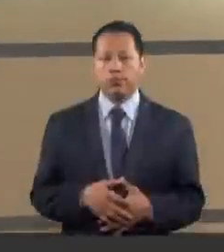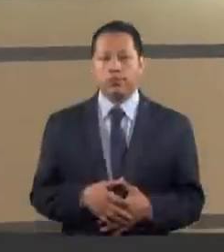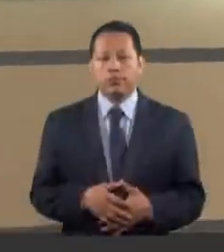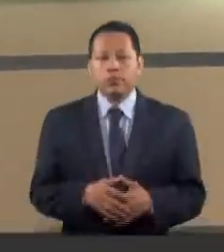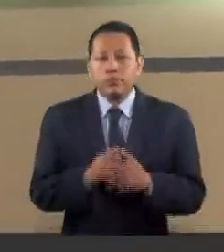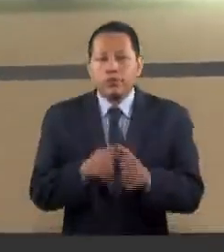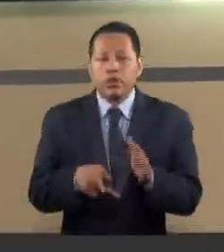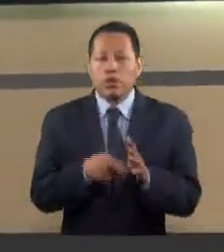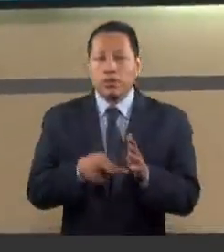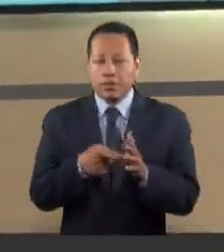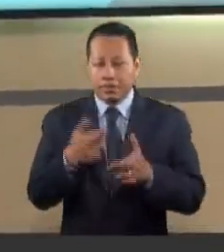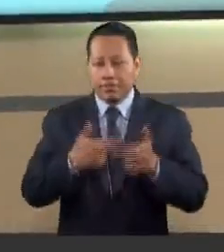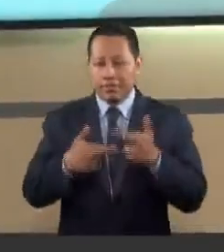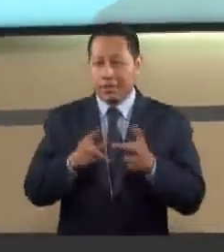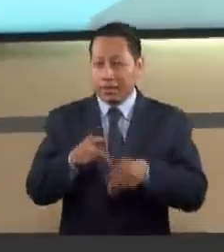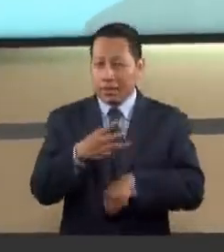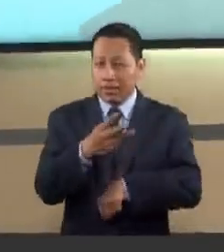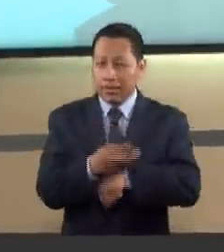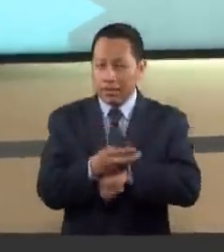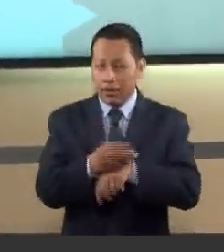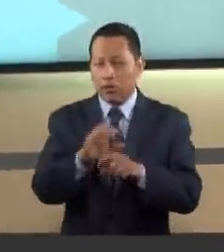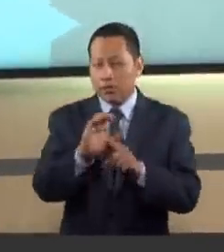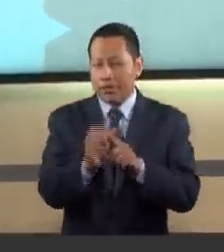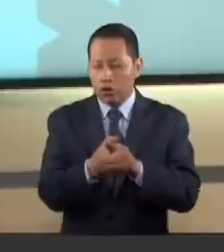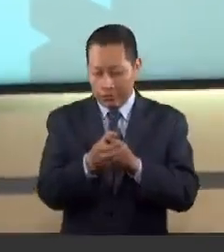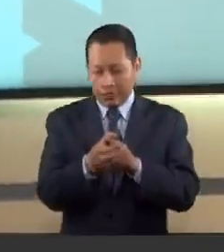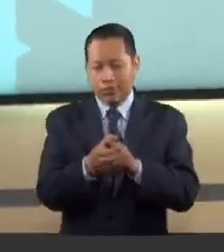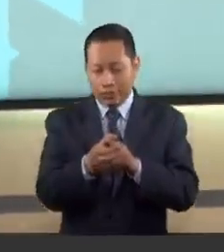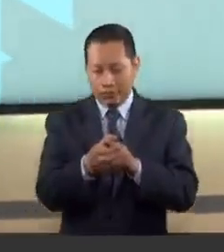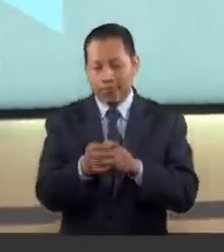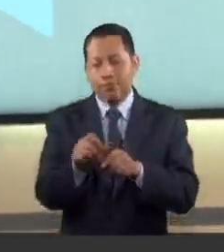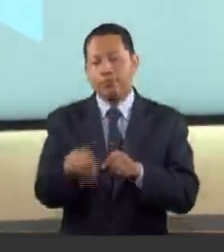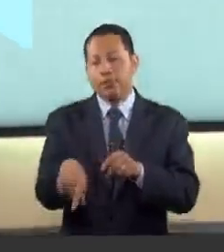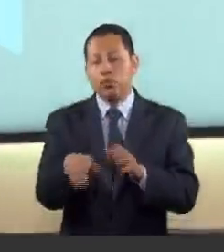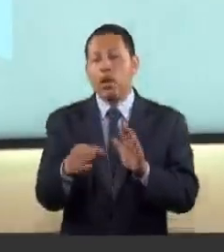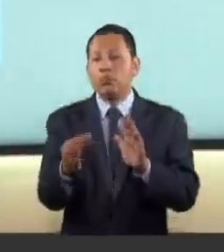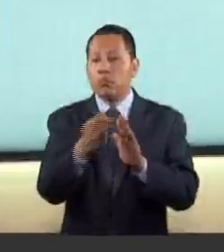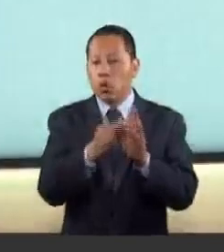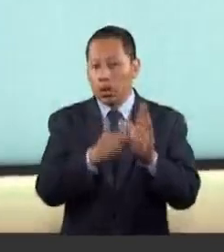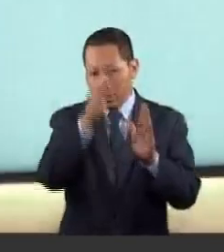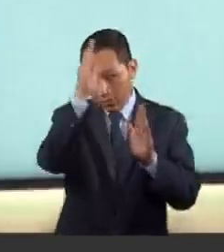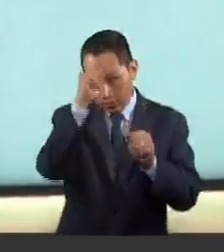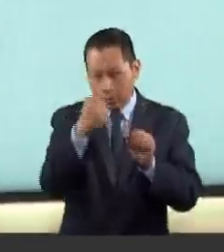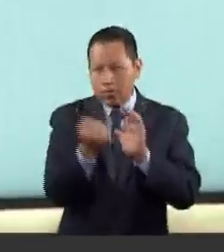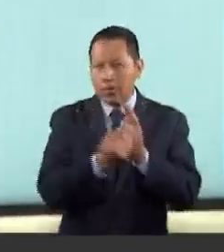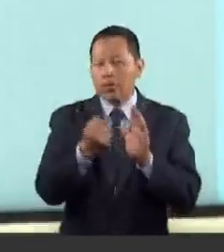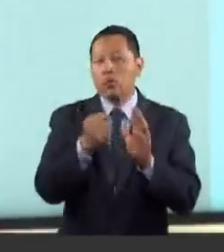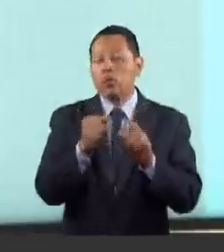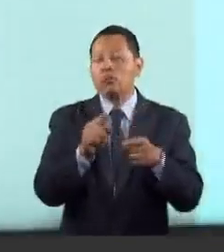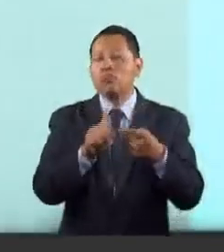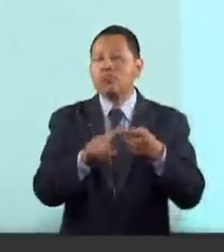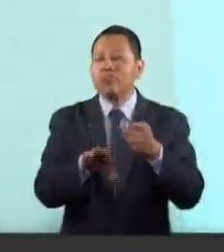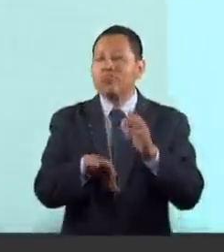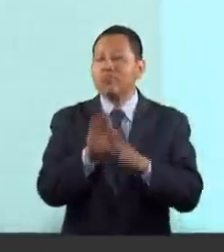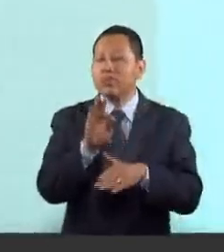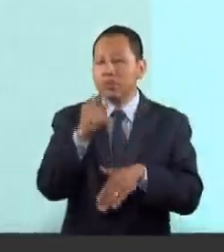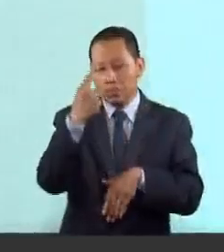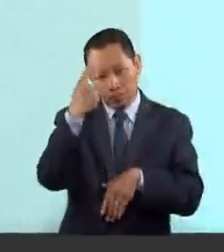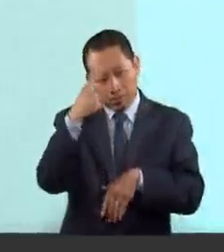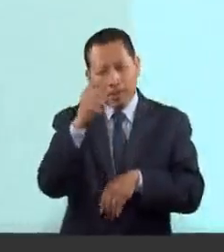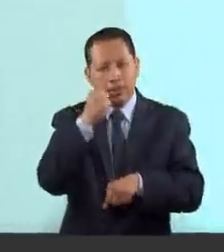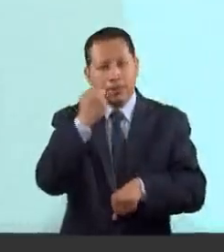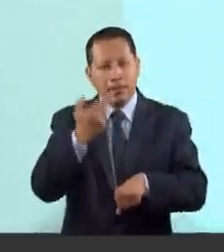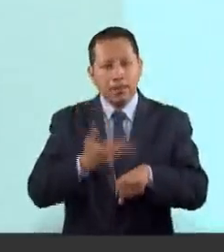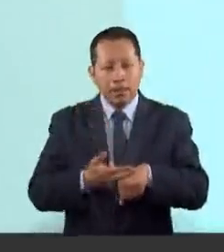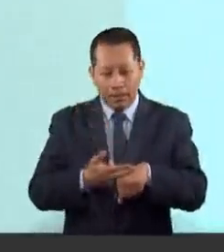Ya estamos de regreso. La Tercera Comisión Permanente aprobó diversos puntos de acuerdo, entre ellos uno para exhortar a la Secretaría de Infraestructura,